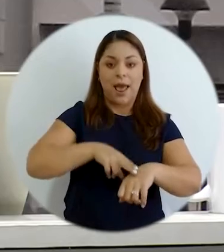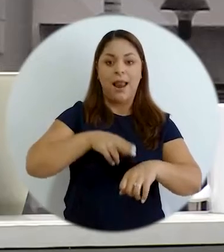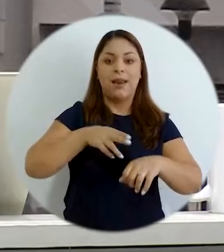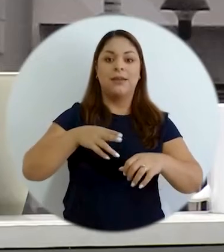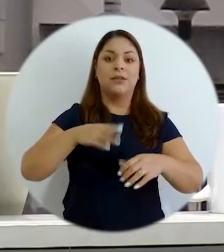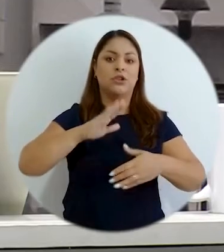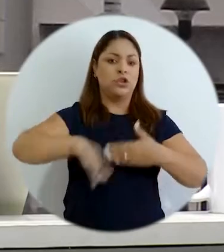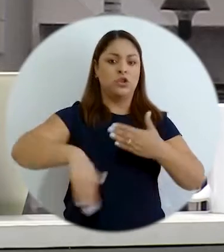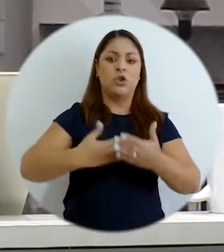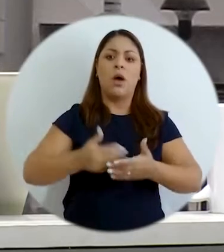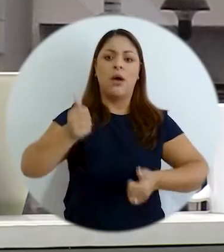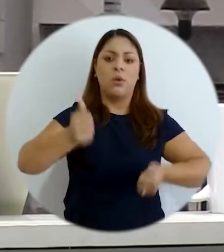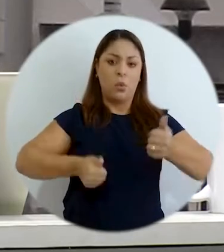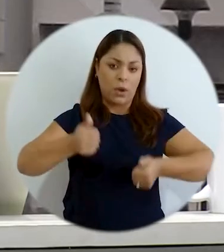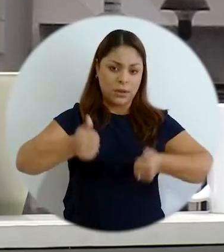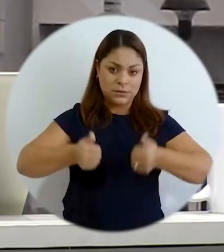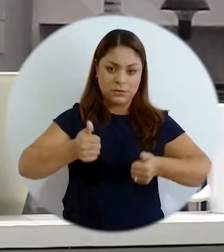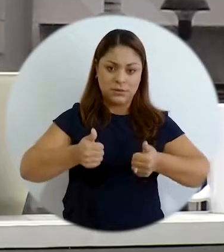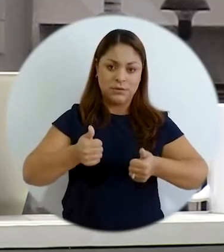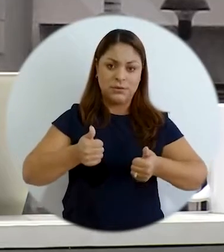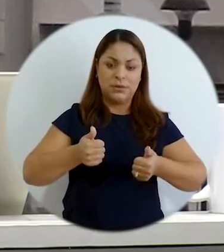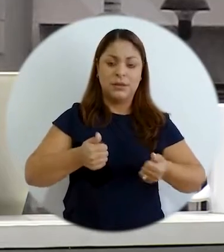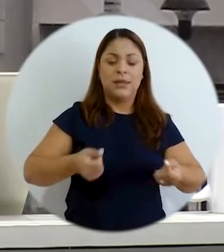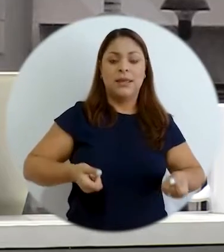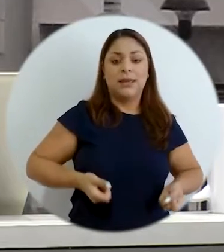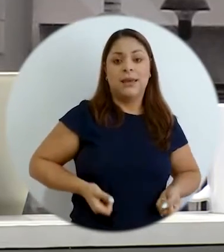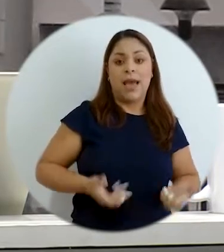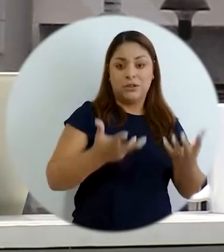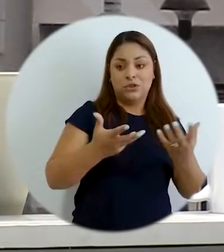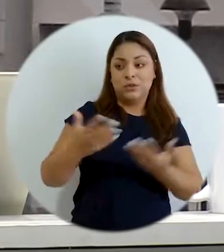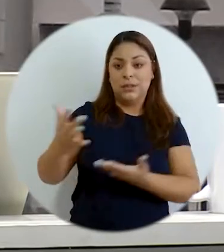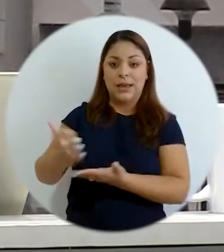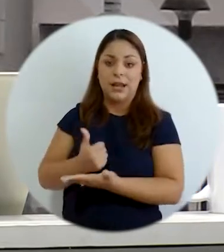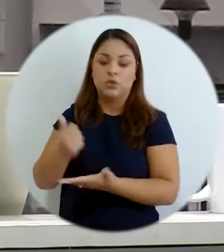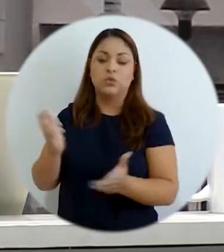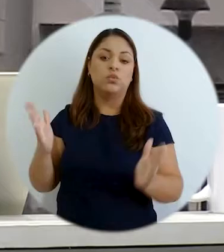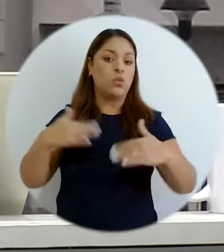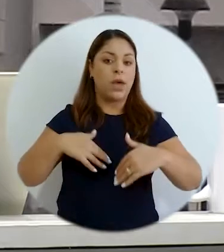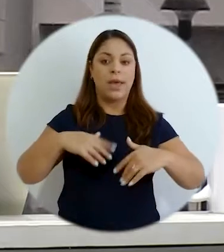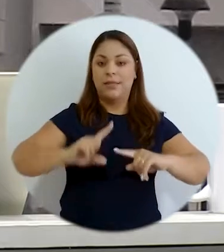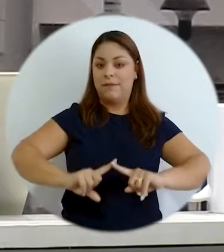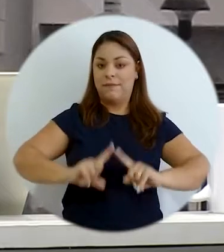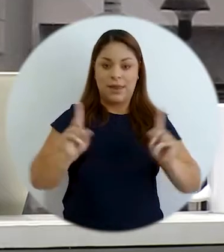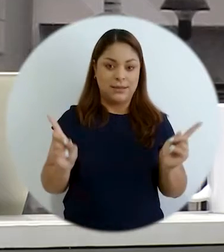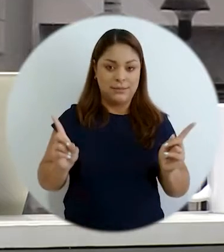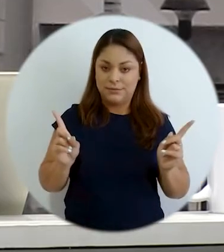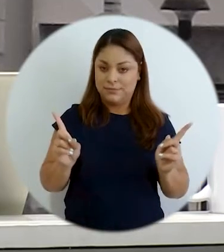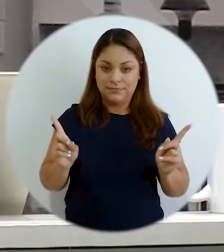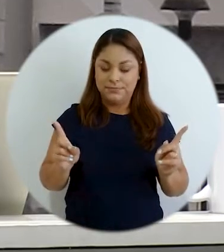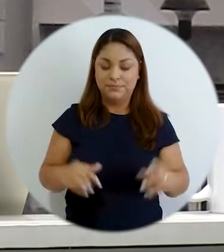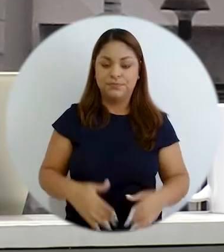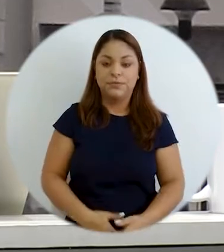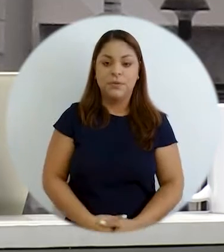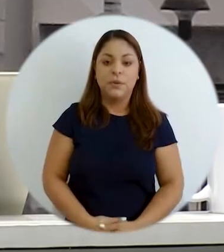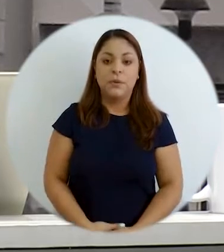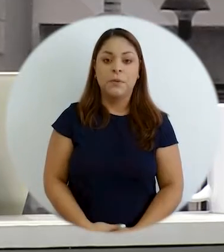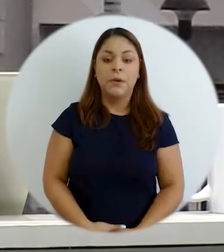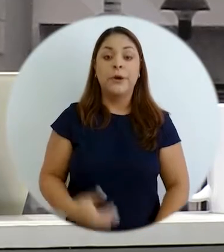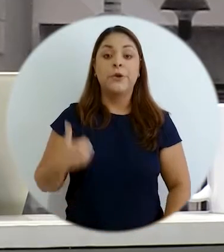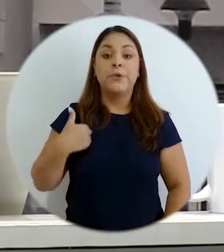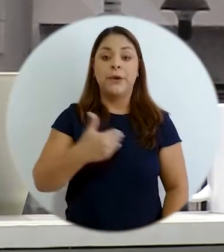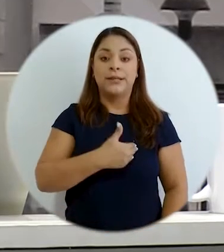nacionalizamos todo nuestra encuesta nacional ingresos y gastos no diferencia absolutamente nada no tiene diferenciadores de los sectores